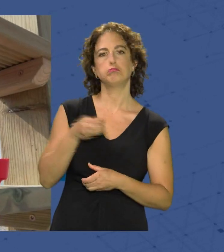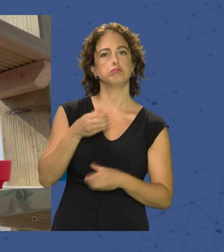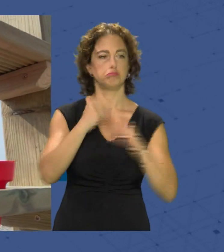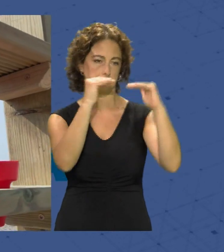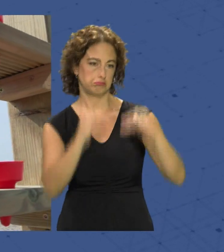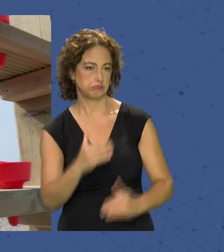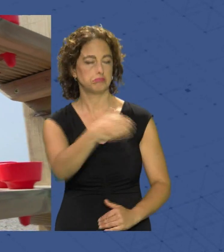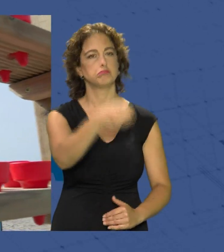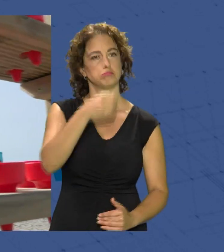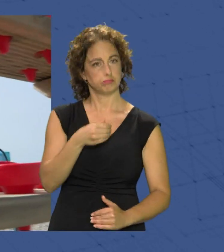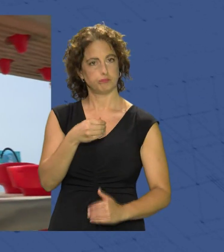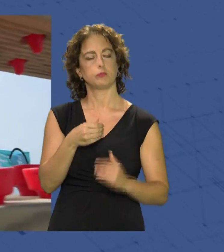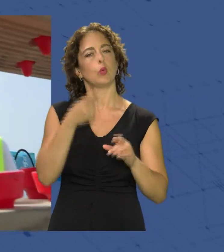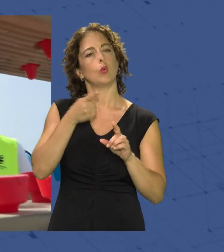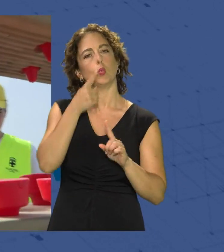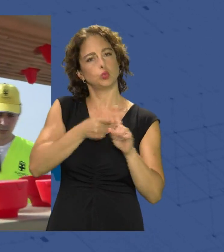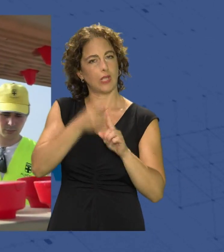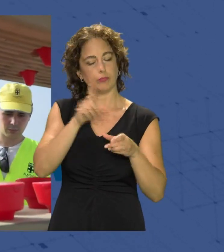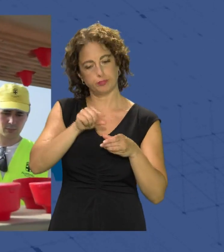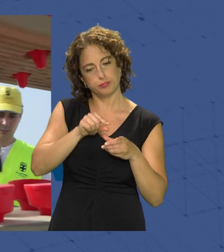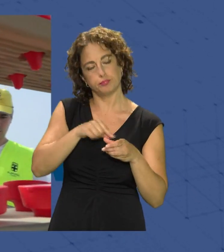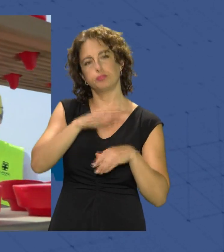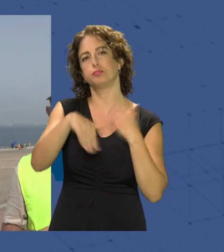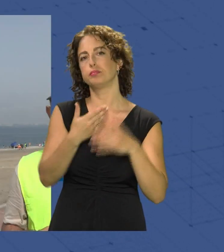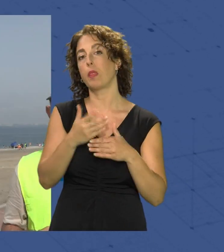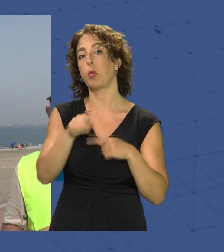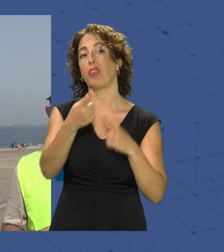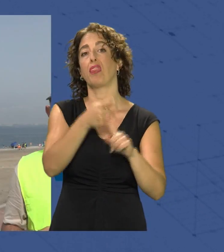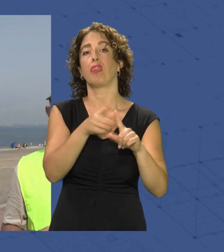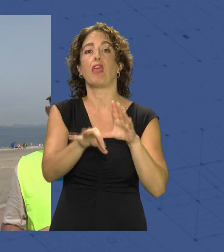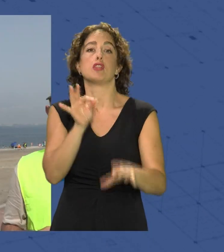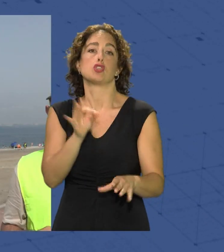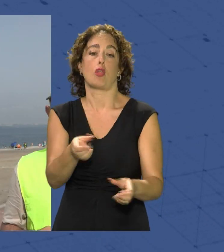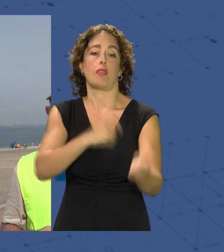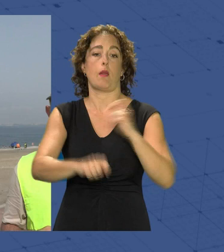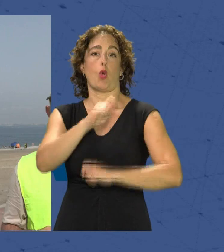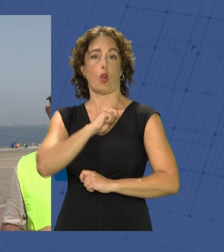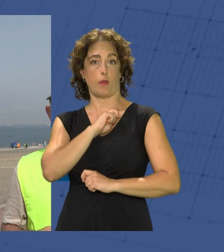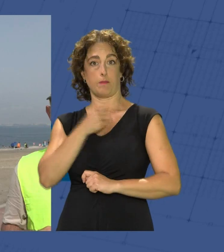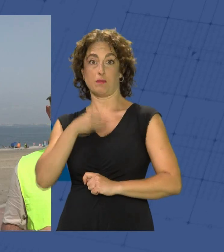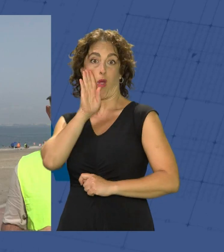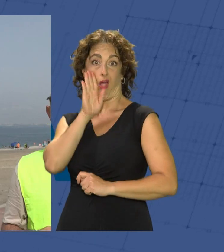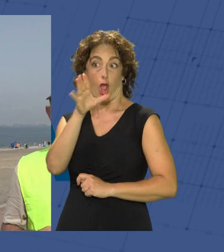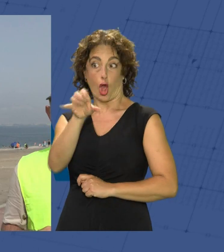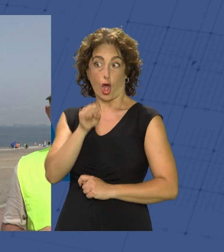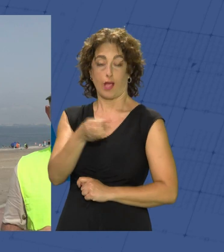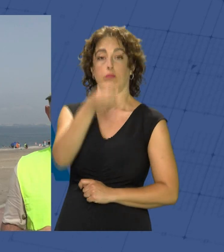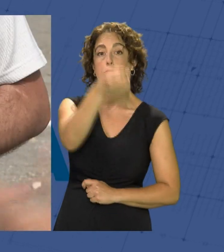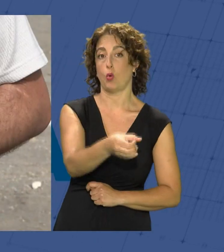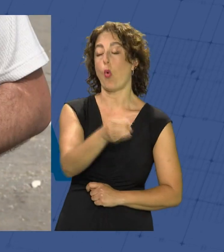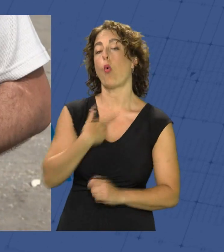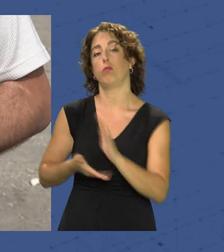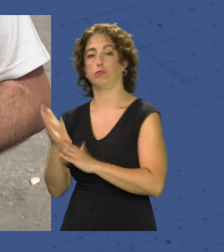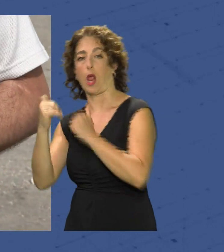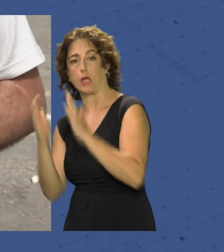colilleros, donde pueden usarlos en las playas y después pueden tomar la decisión de devolverlos concretamente en el sitio donde lo han cogido o llevárselo a su casa.